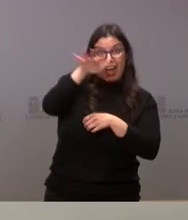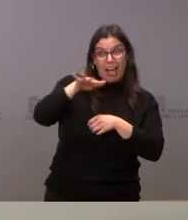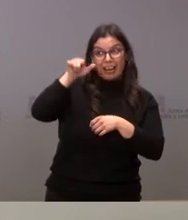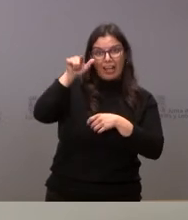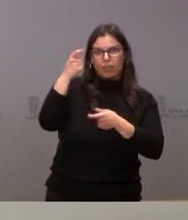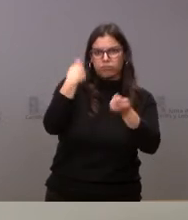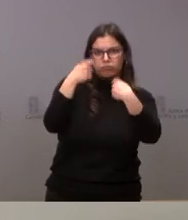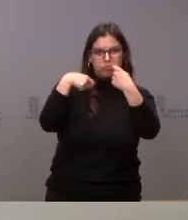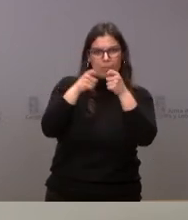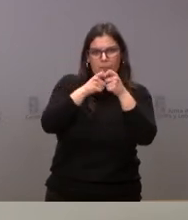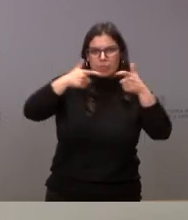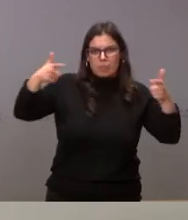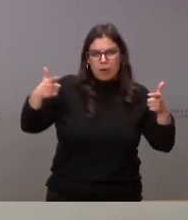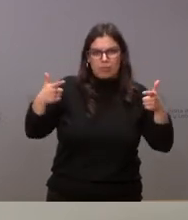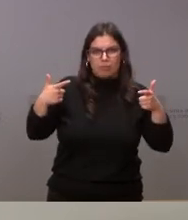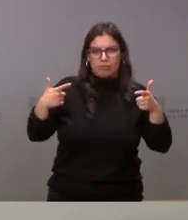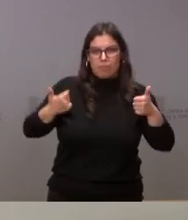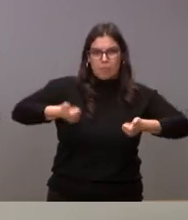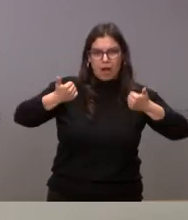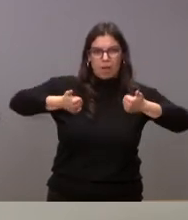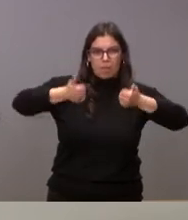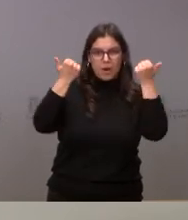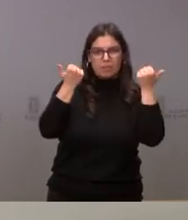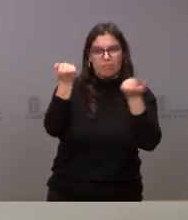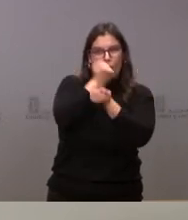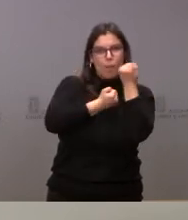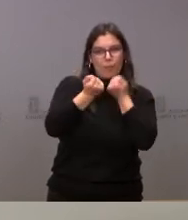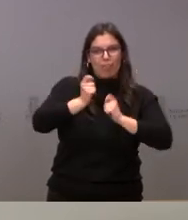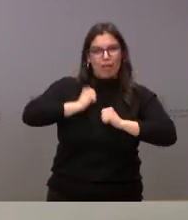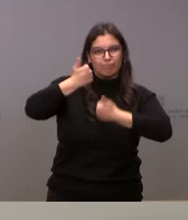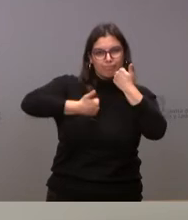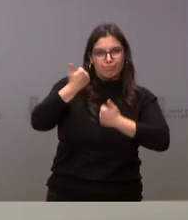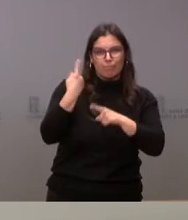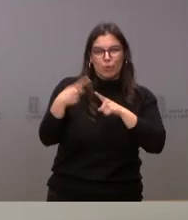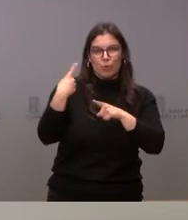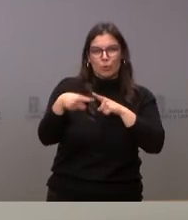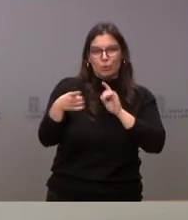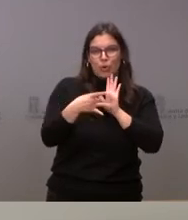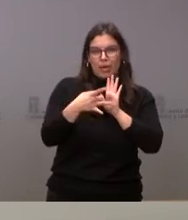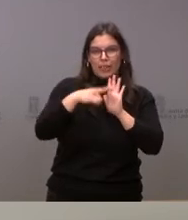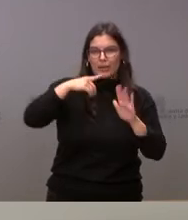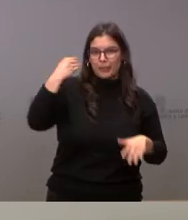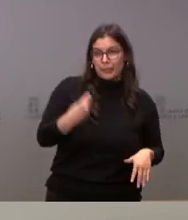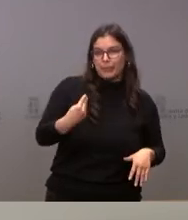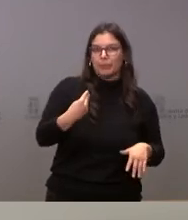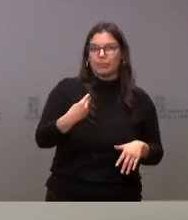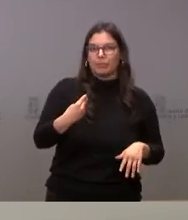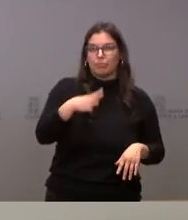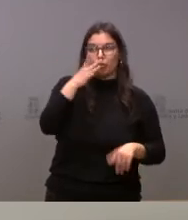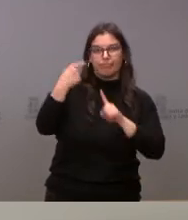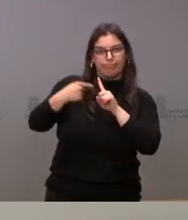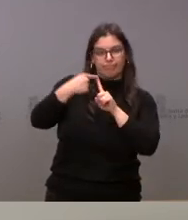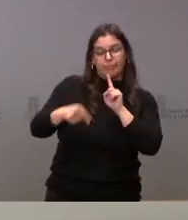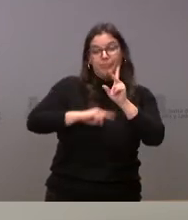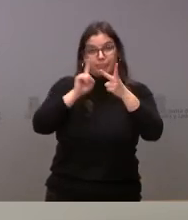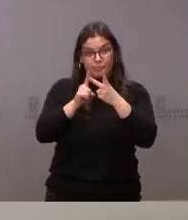en los últimos tiempos. Cada día exportamos más. Nuestra economía es más competitiva. Nuestros productos son de más calidad. En